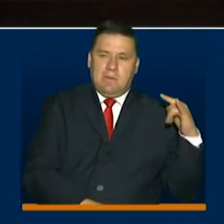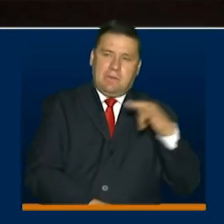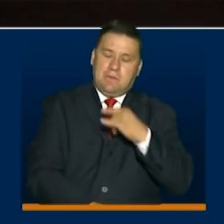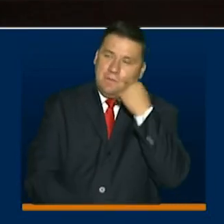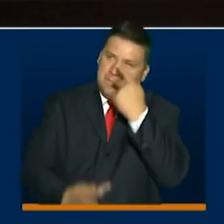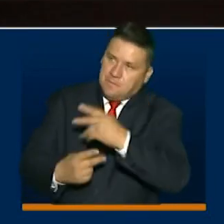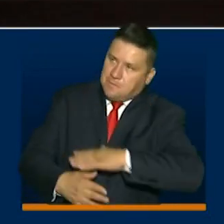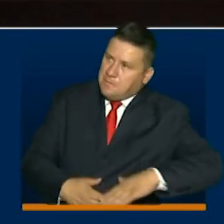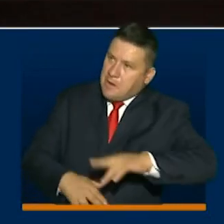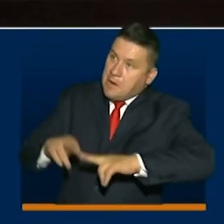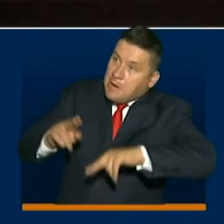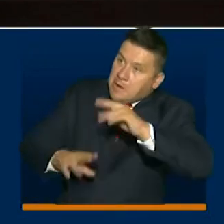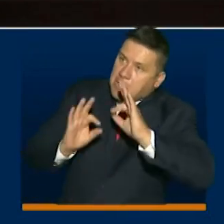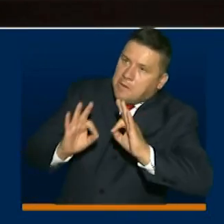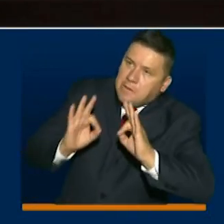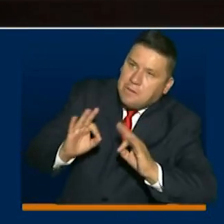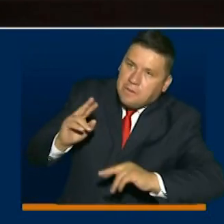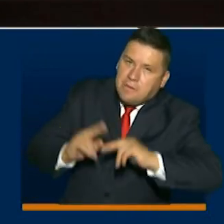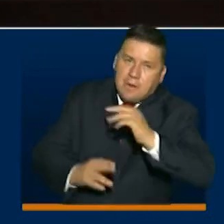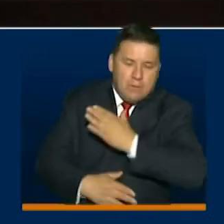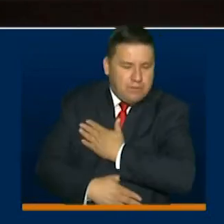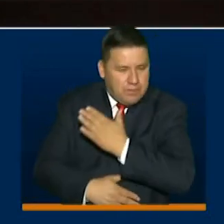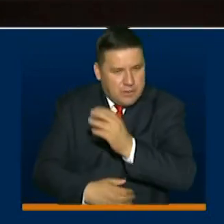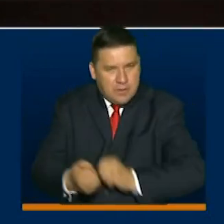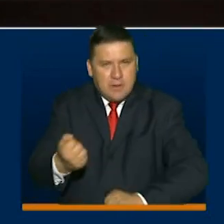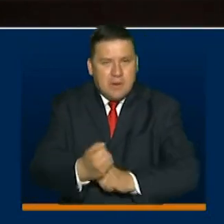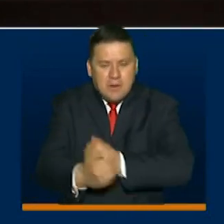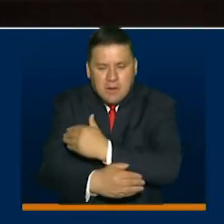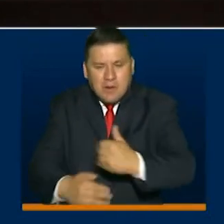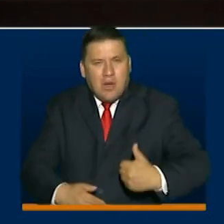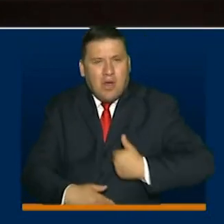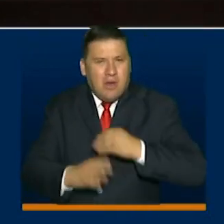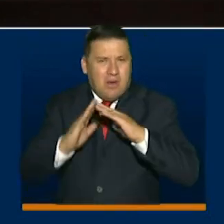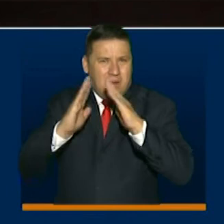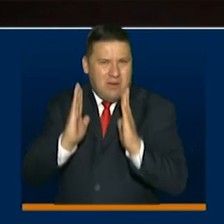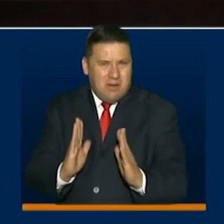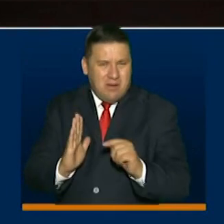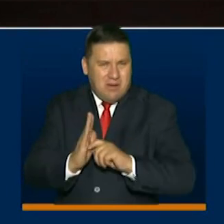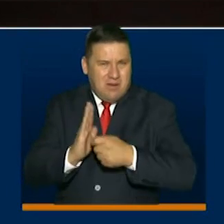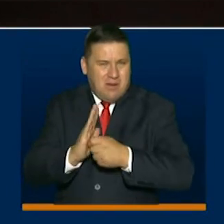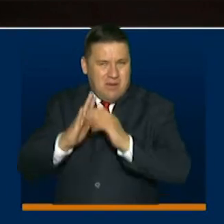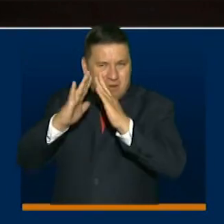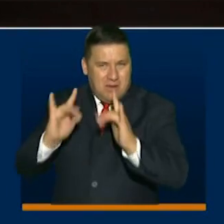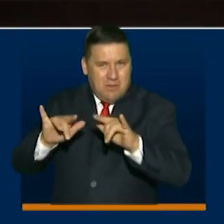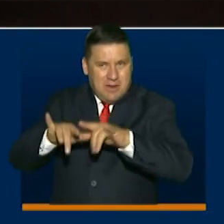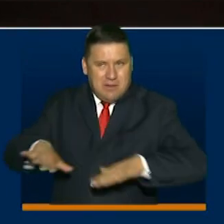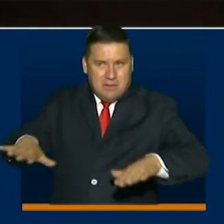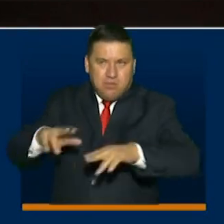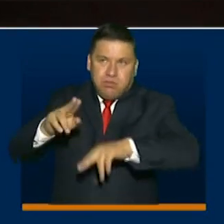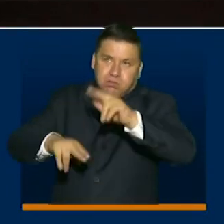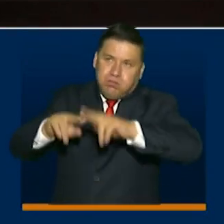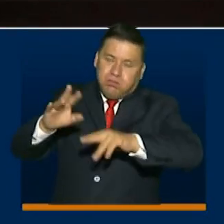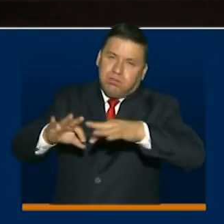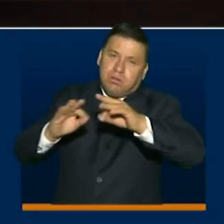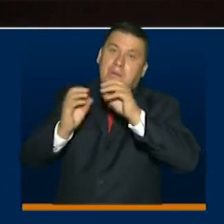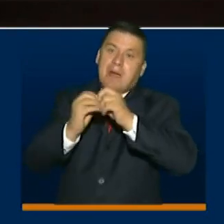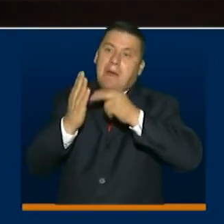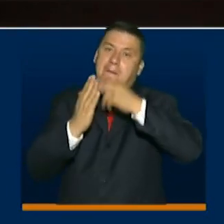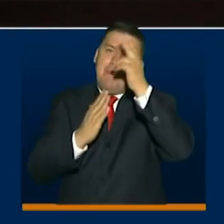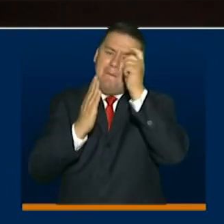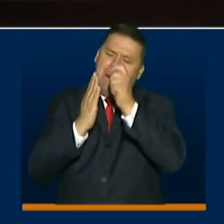esta nueva infraestructura que hemos puesto a disposición de la niñez en la carpa, pero también nuestros importantes proyectos